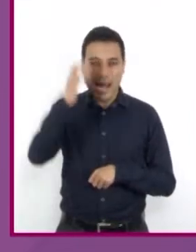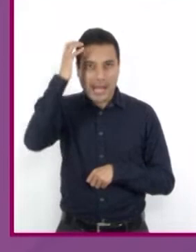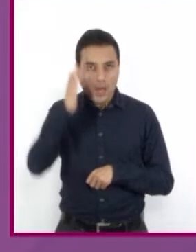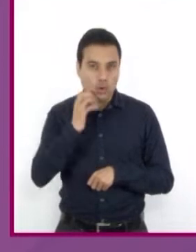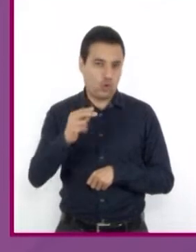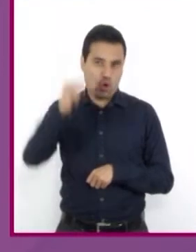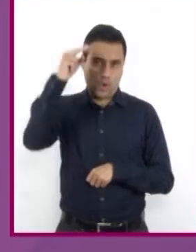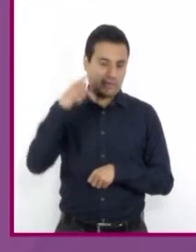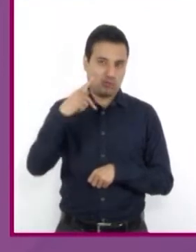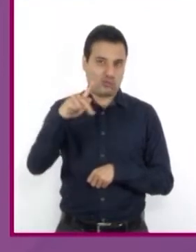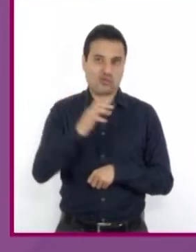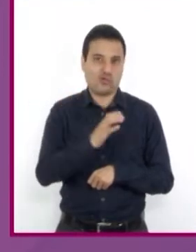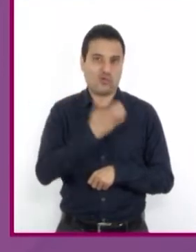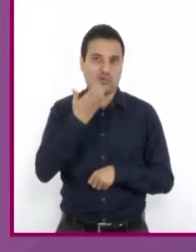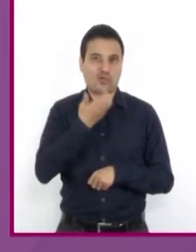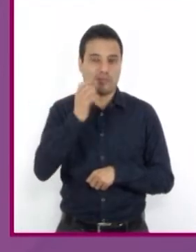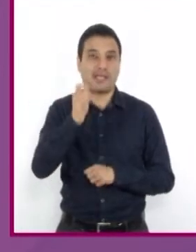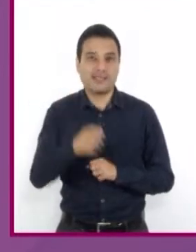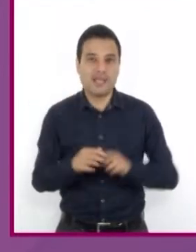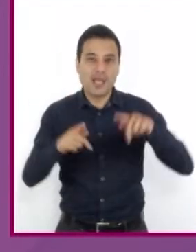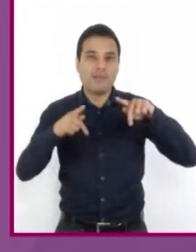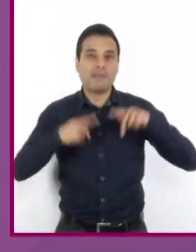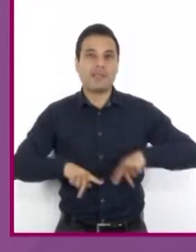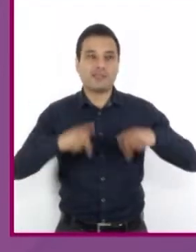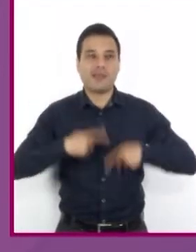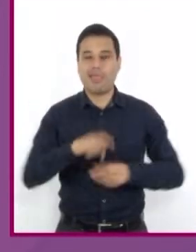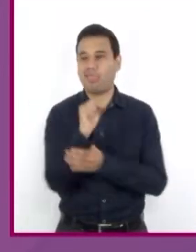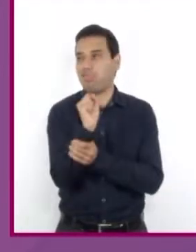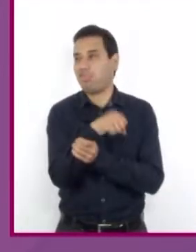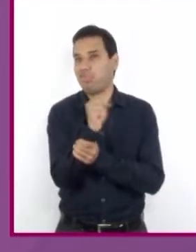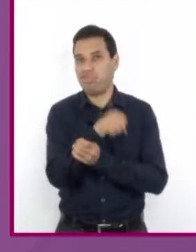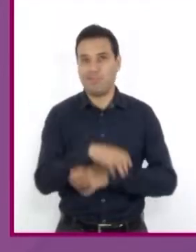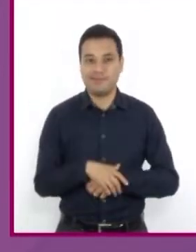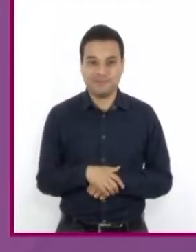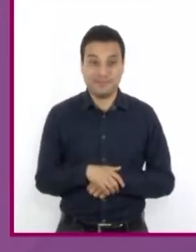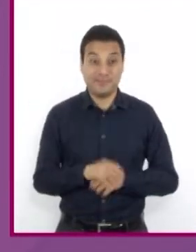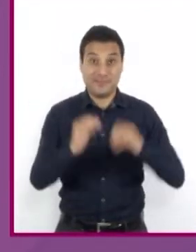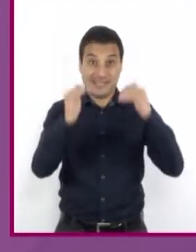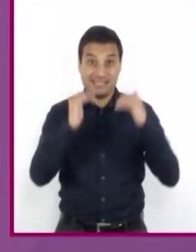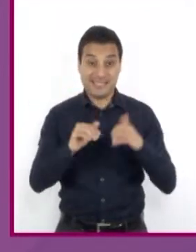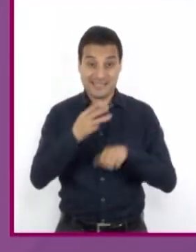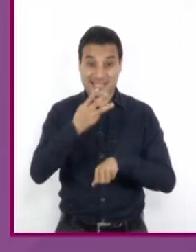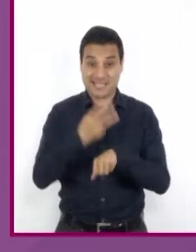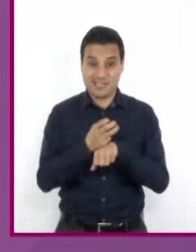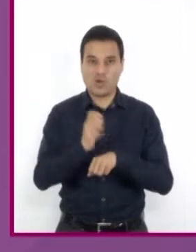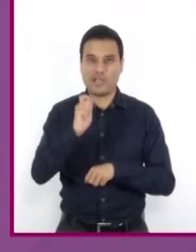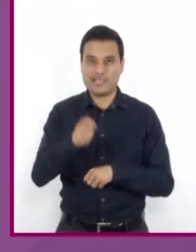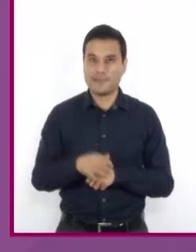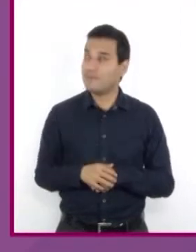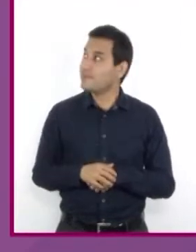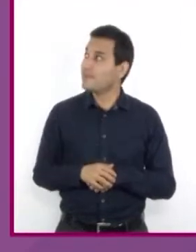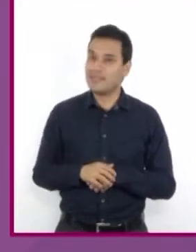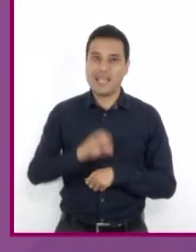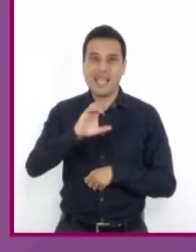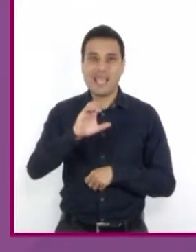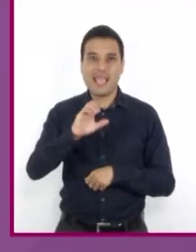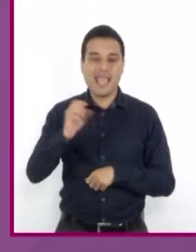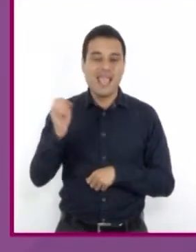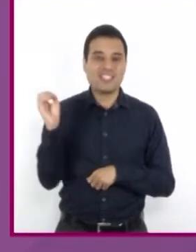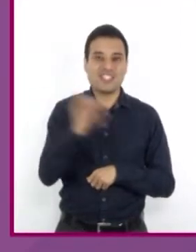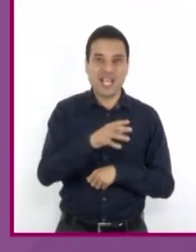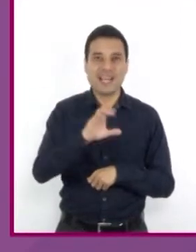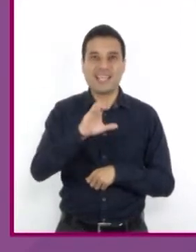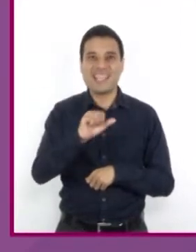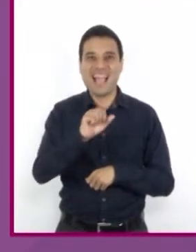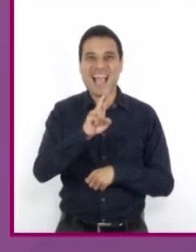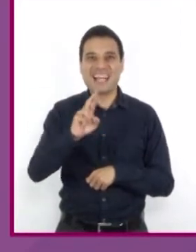norte para decir que alguien no nos hizo caso, que nos ignoró. En tercer lugar, vimos la expresión echarme carrilla, normalmente